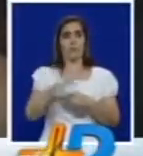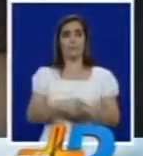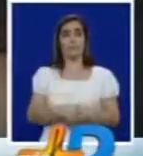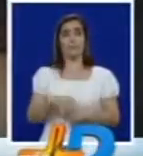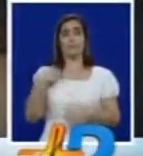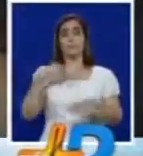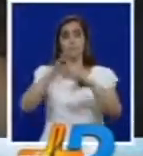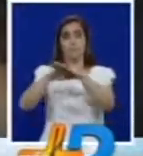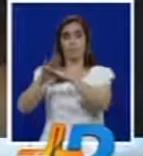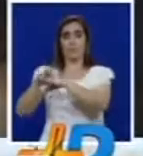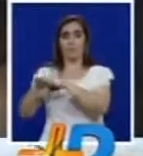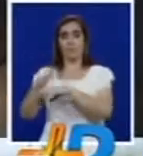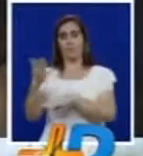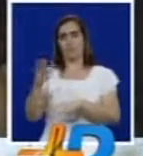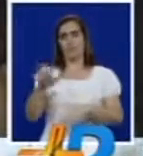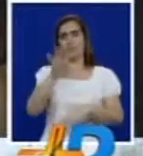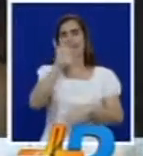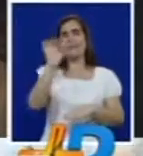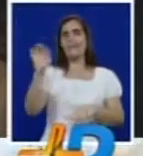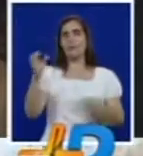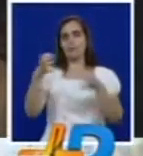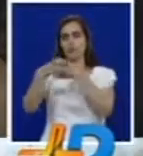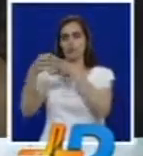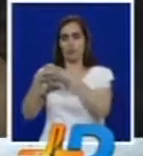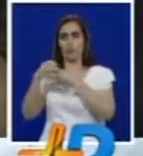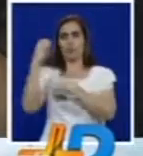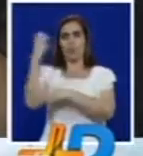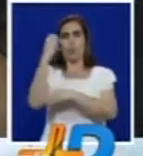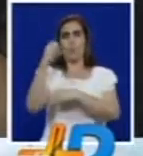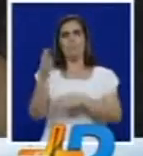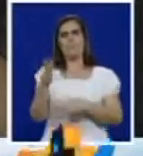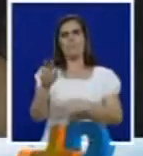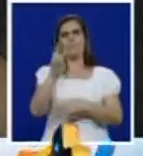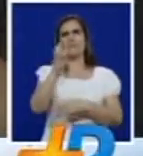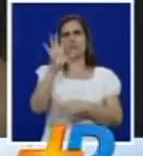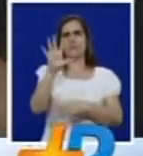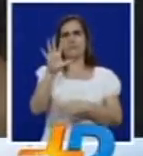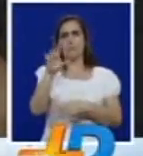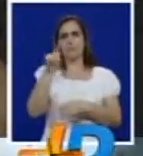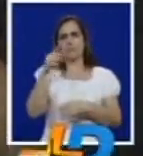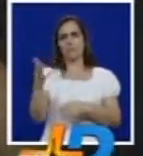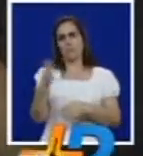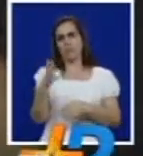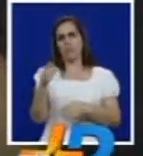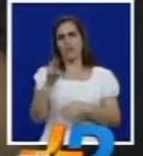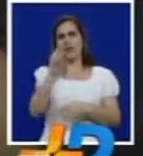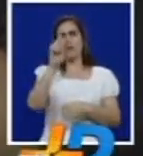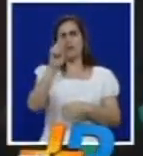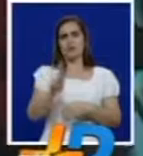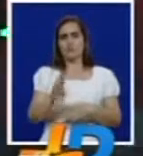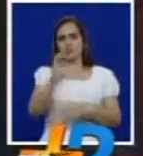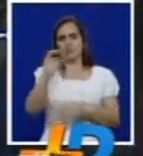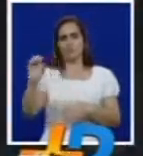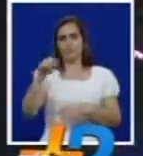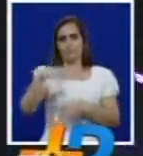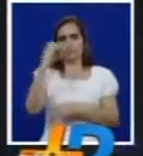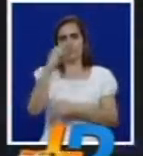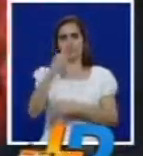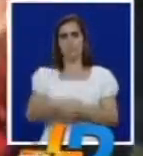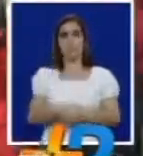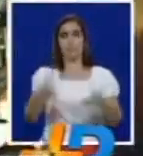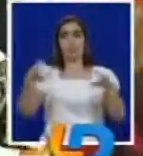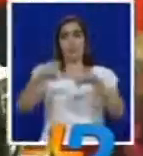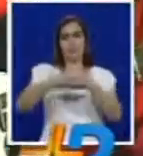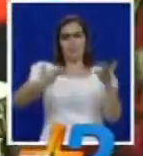una convocatoria de un poco más de 500 agrupaciones de toda Colombia más de 75 que tuvimos por el suroccidente colombiano Las bandas